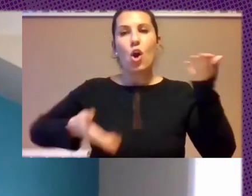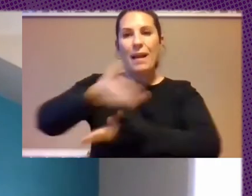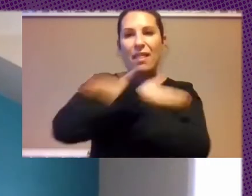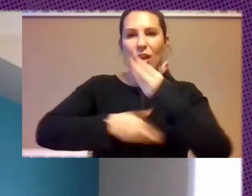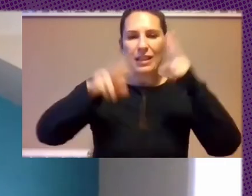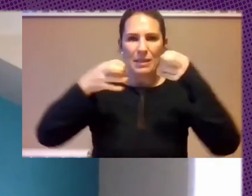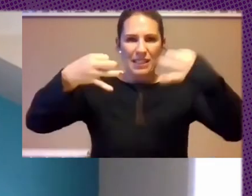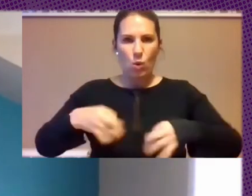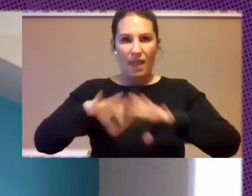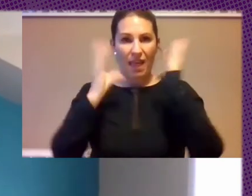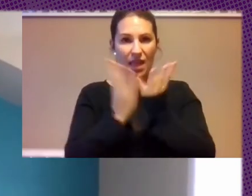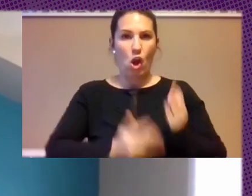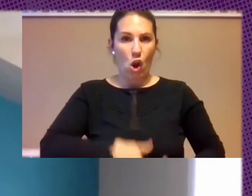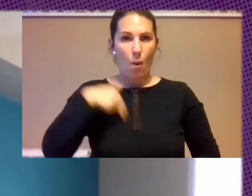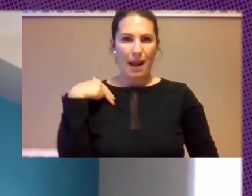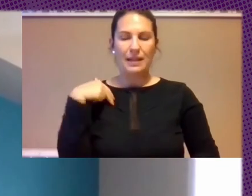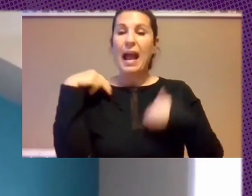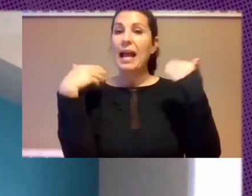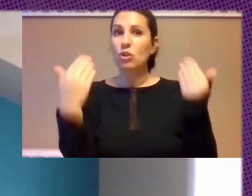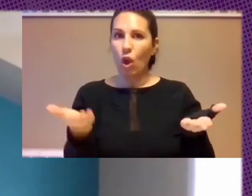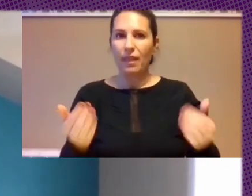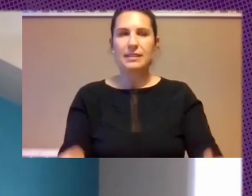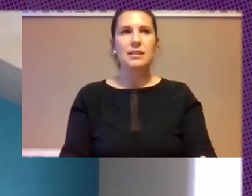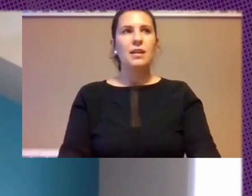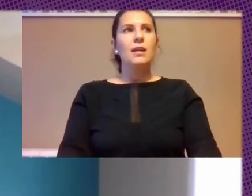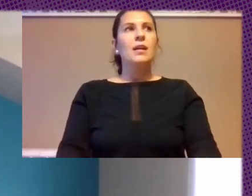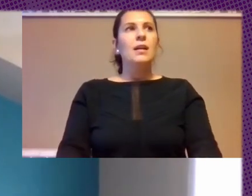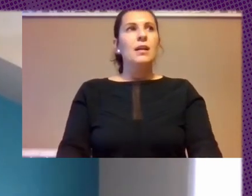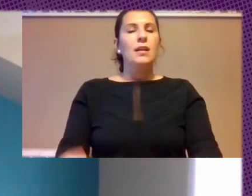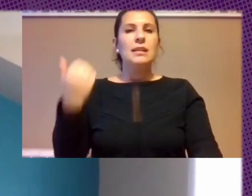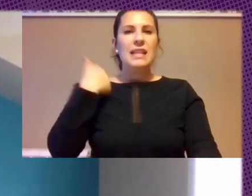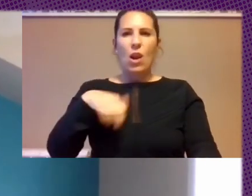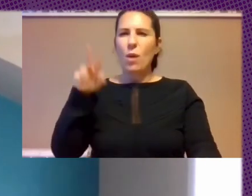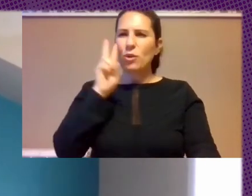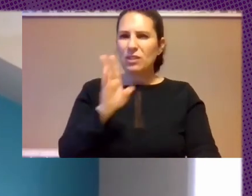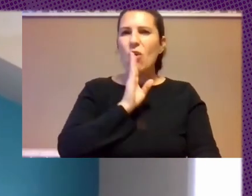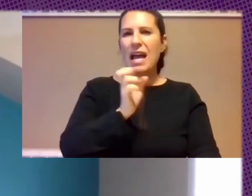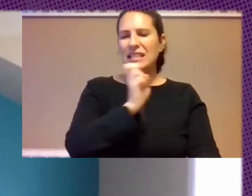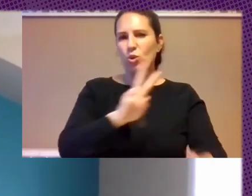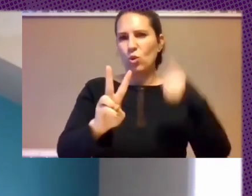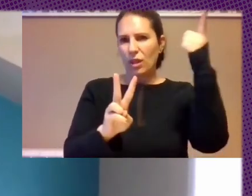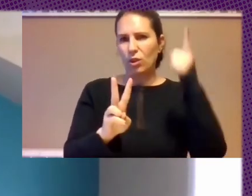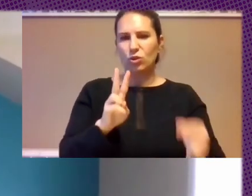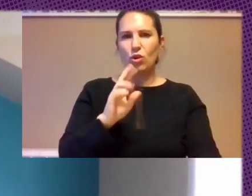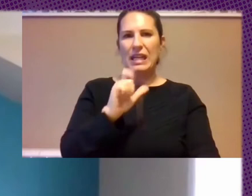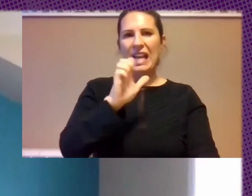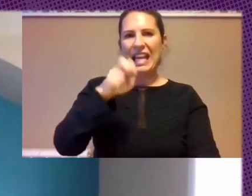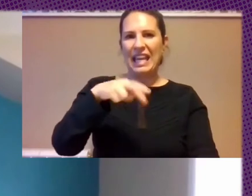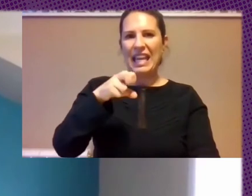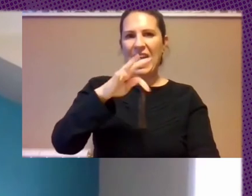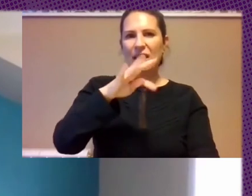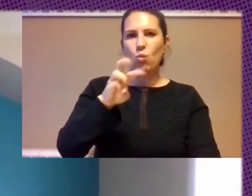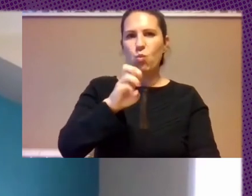De Seguridad Global Entonces Y Lo Hemos Visto Ahorita Con El Clean Network En Estados Unidos Y Como Te Te Tiran